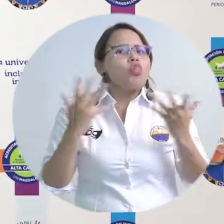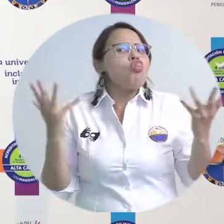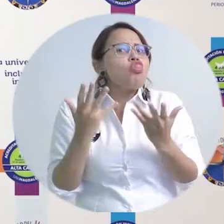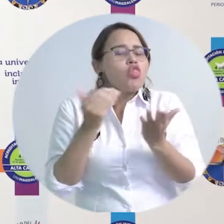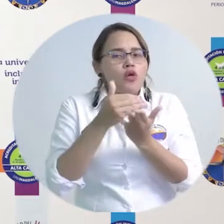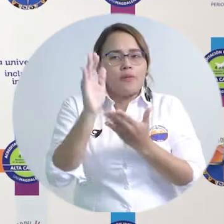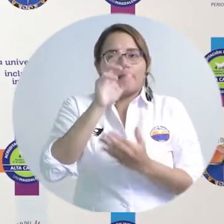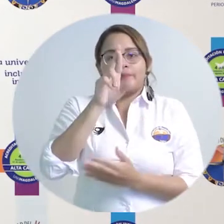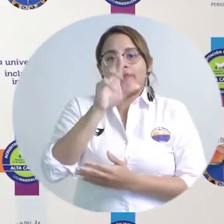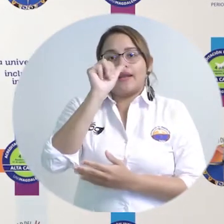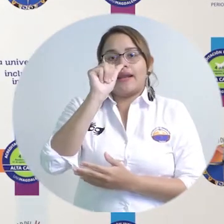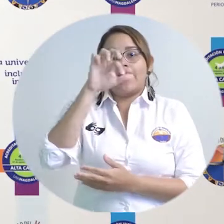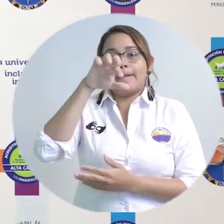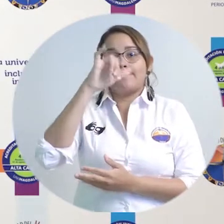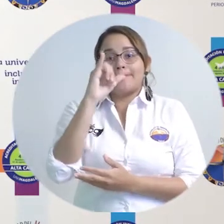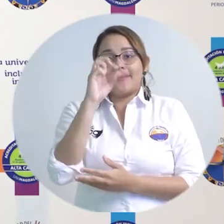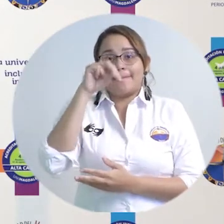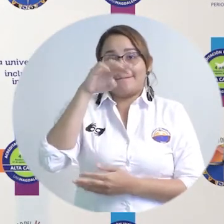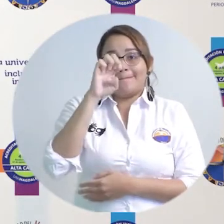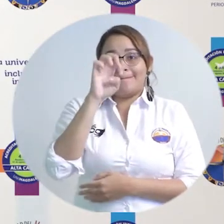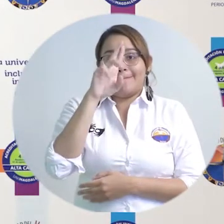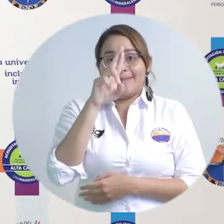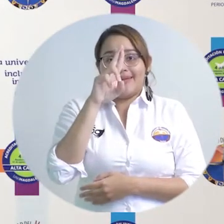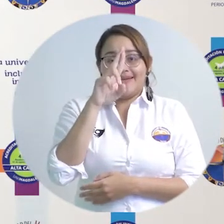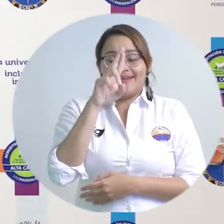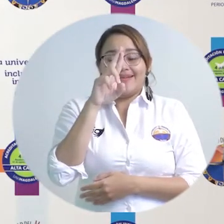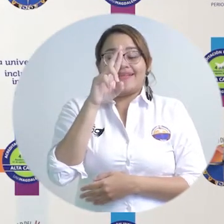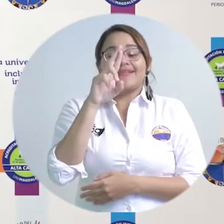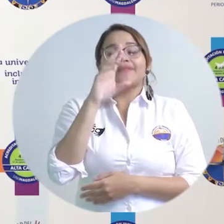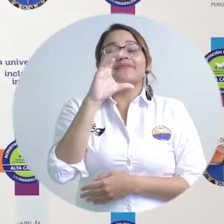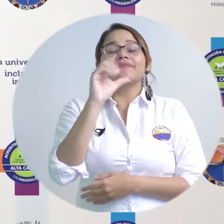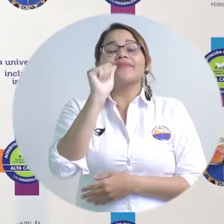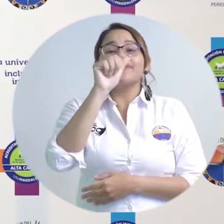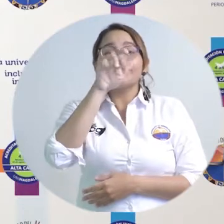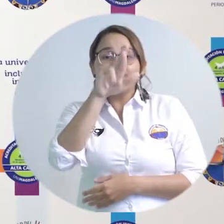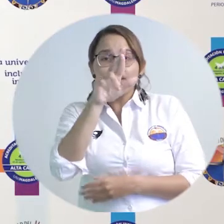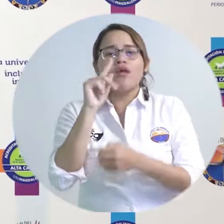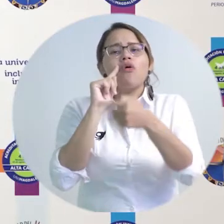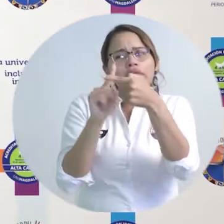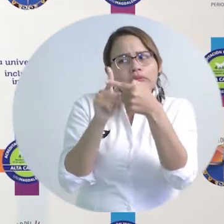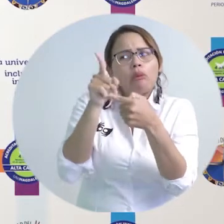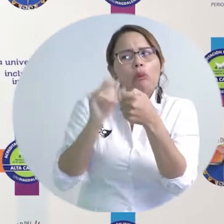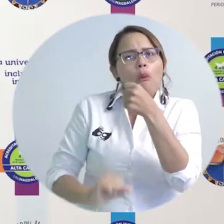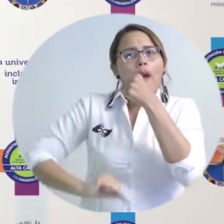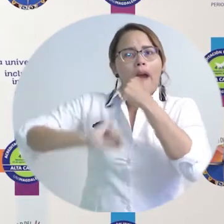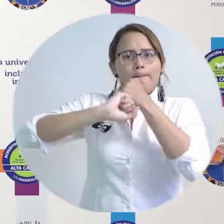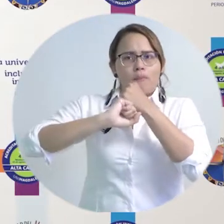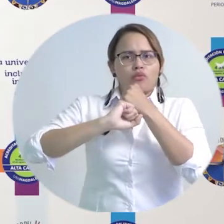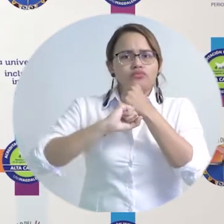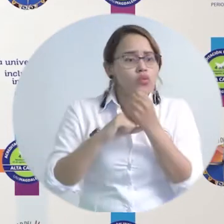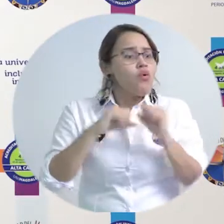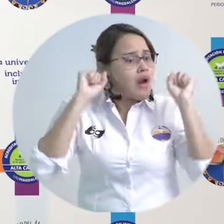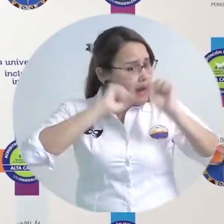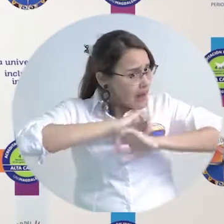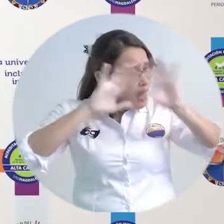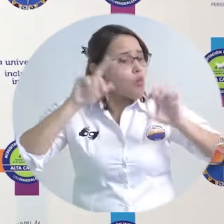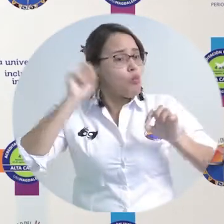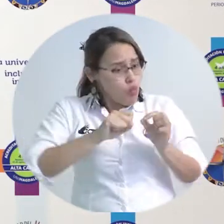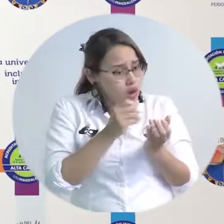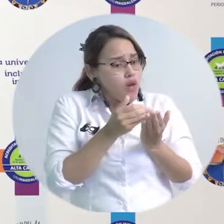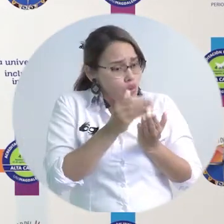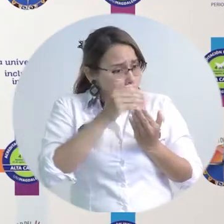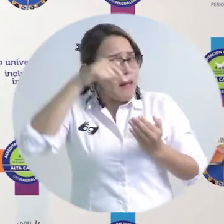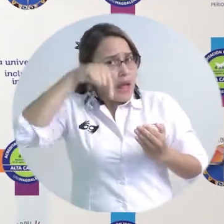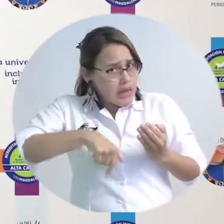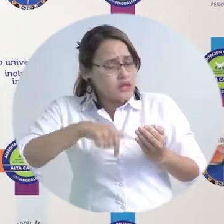que genera empleo a la ciudad, y ellos se han sumado a esta alianza, y van a aportar un 5% adicional de lo que nosotros demos. Es decir, en esta primera